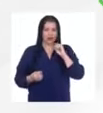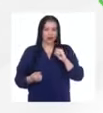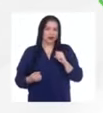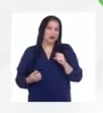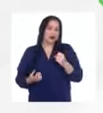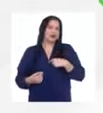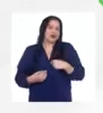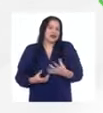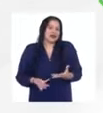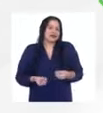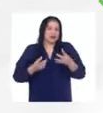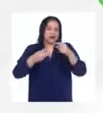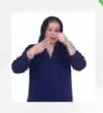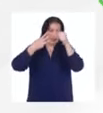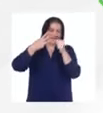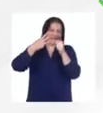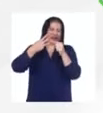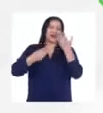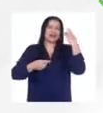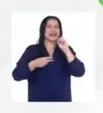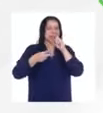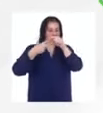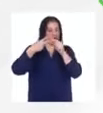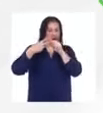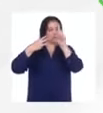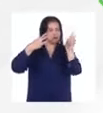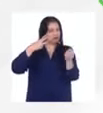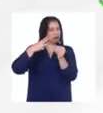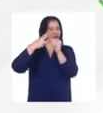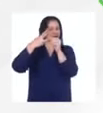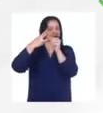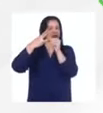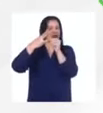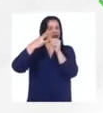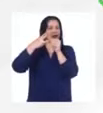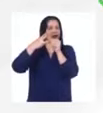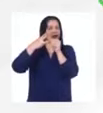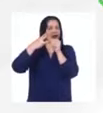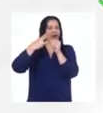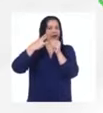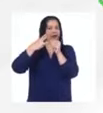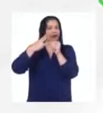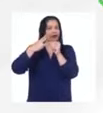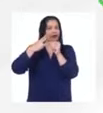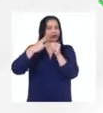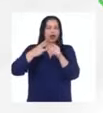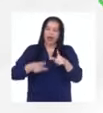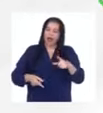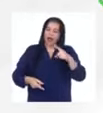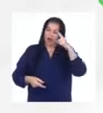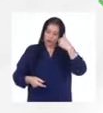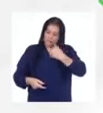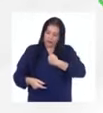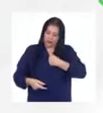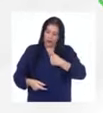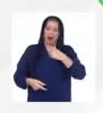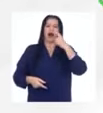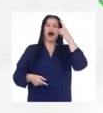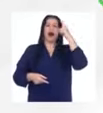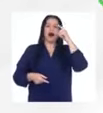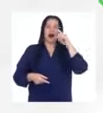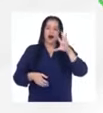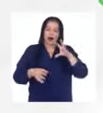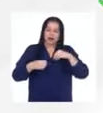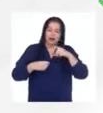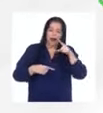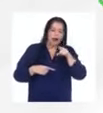uno un tercero es que es es reconoce el momento donde te sientes